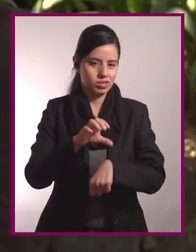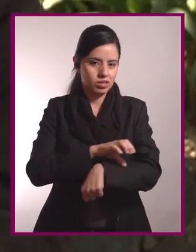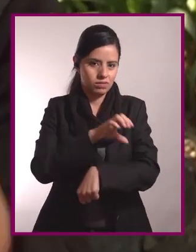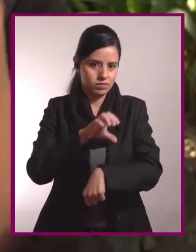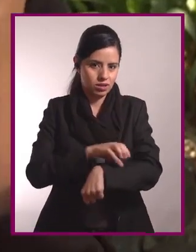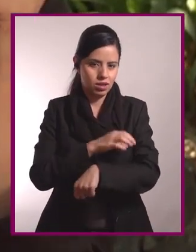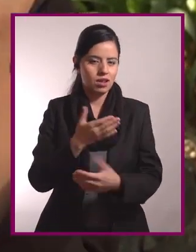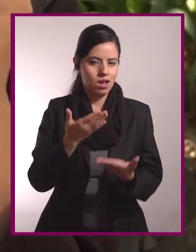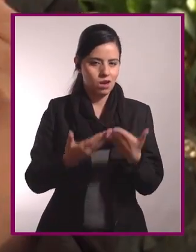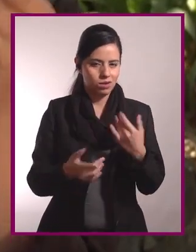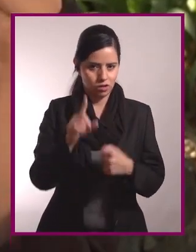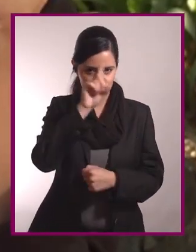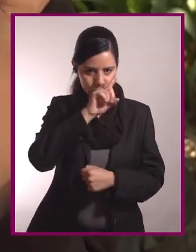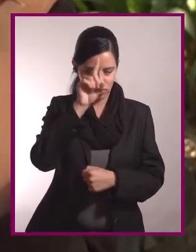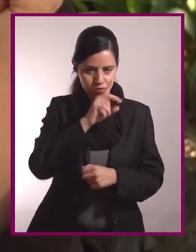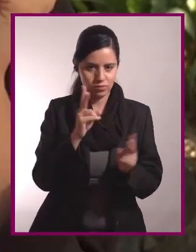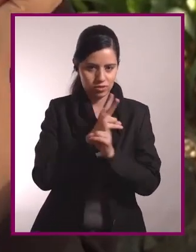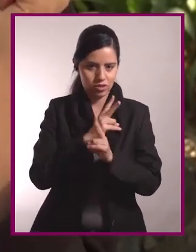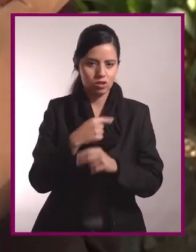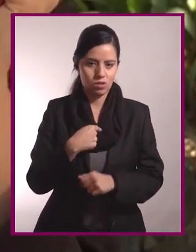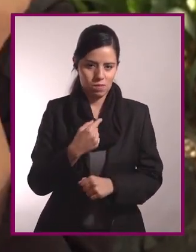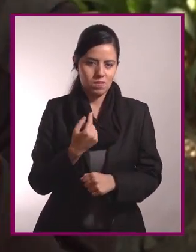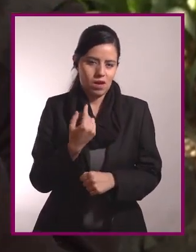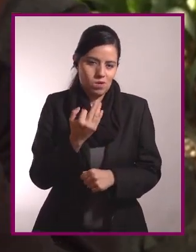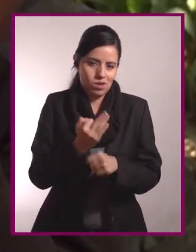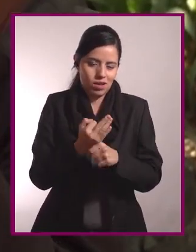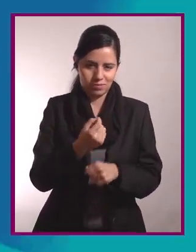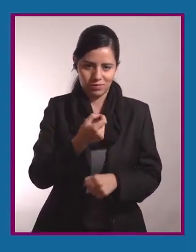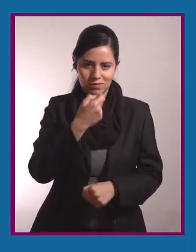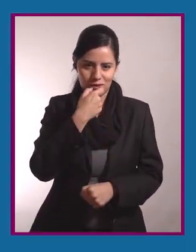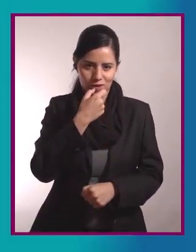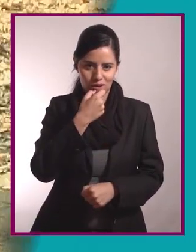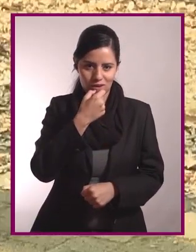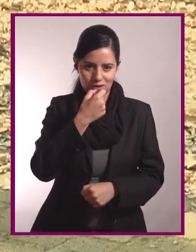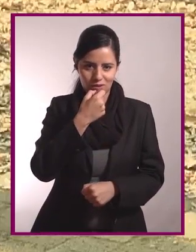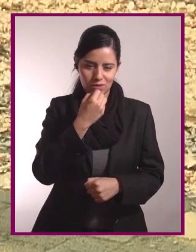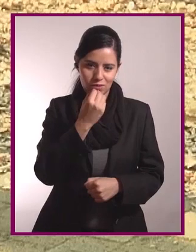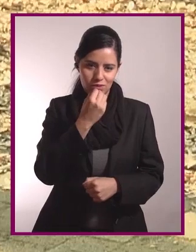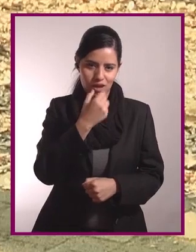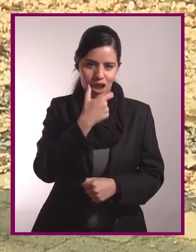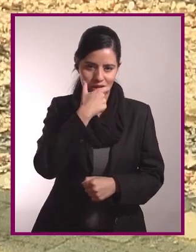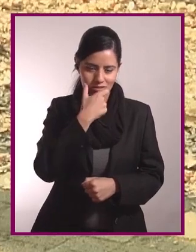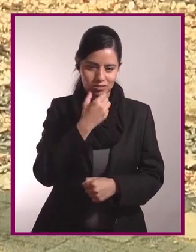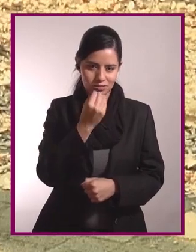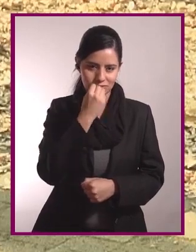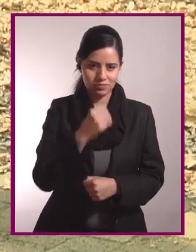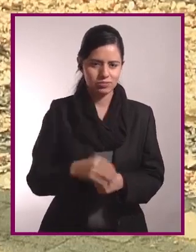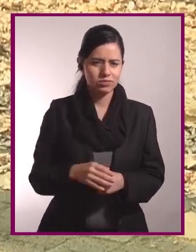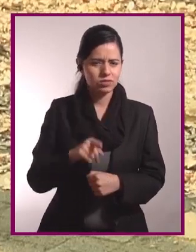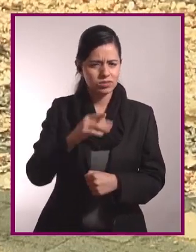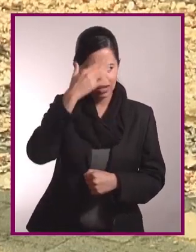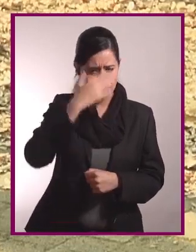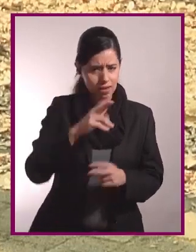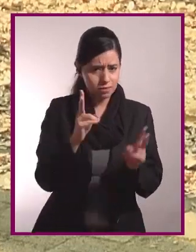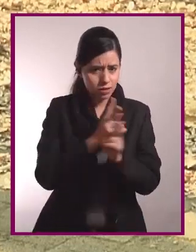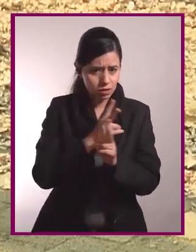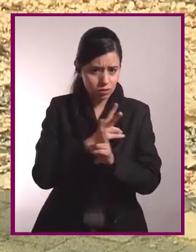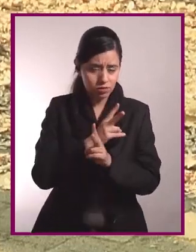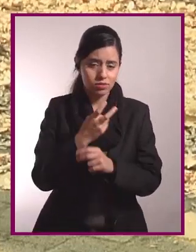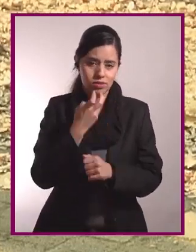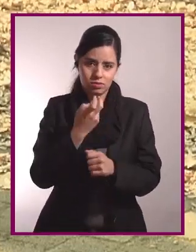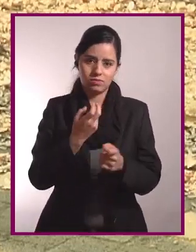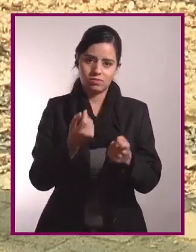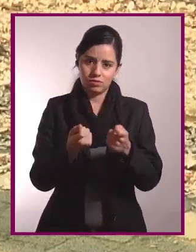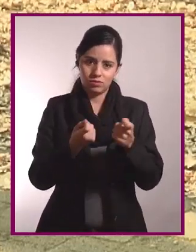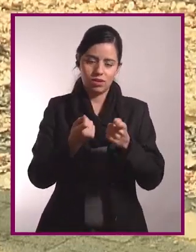tutorial de respiración, yo me voy a comer una barrita de amaranto de colación. ¿Sabías que la respiración es parte fundamental en las rutinas de